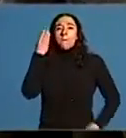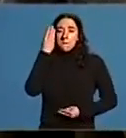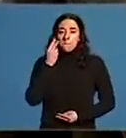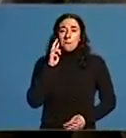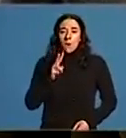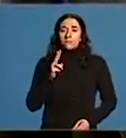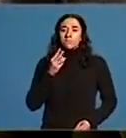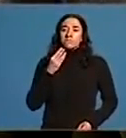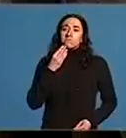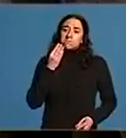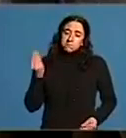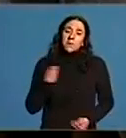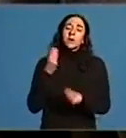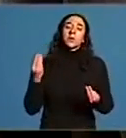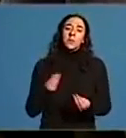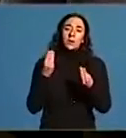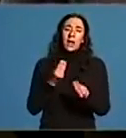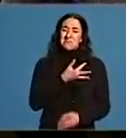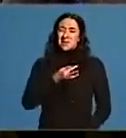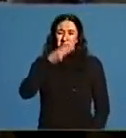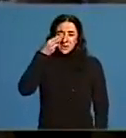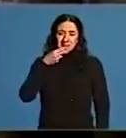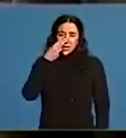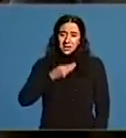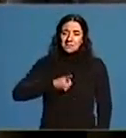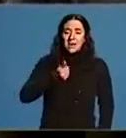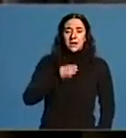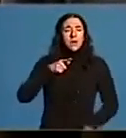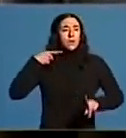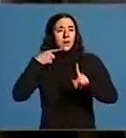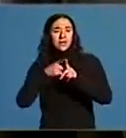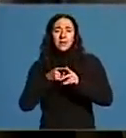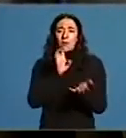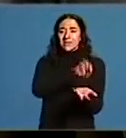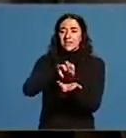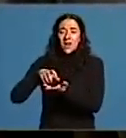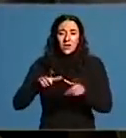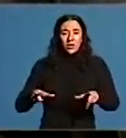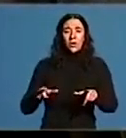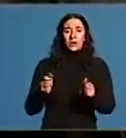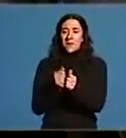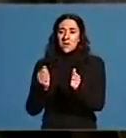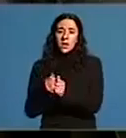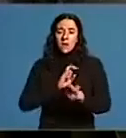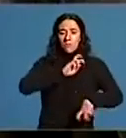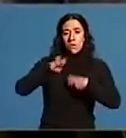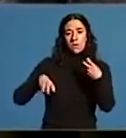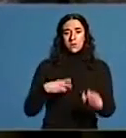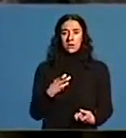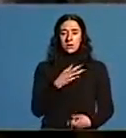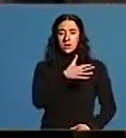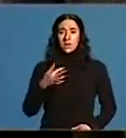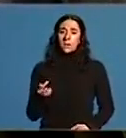cada vez que veño vexo que hai máis interés por modernizar as instalacións e por poder ofrecer xa son alumnos